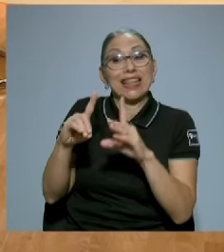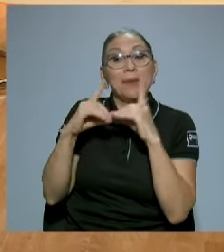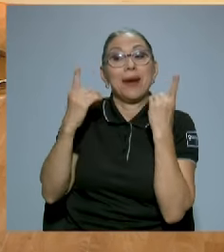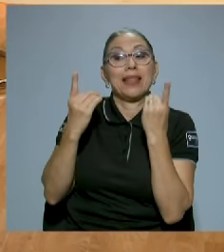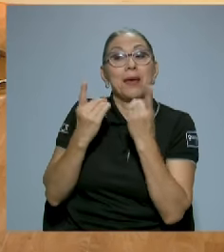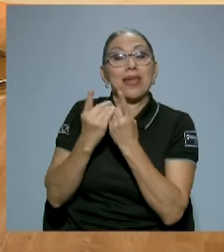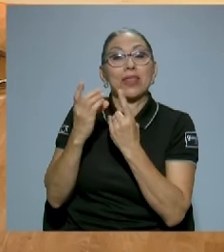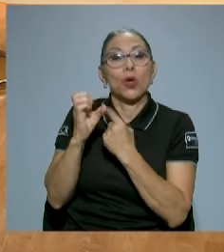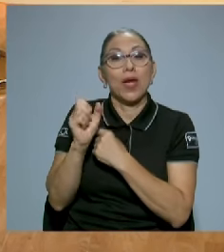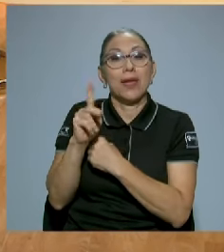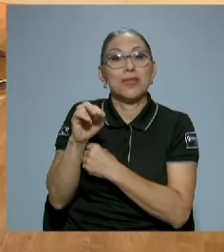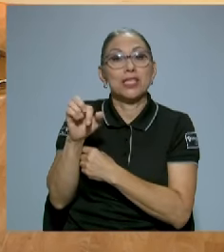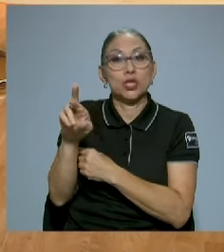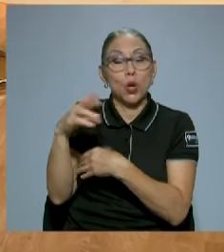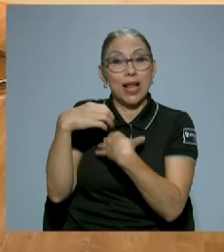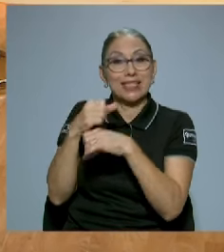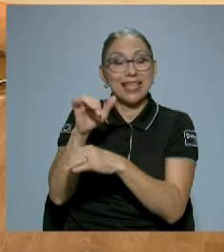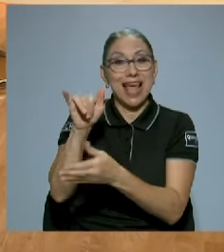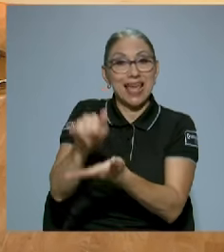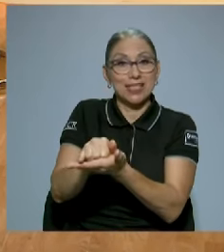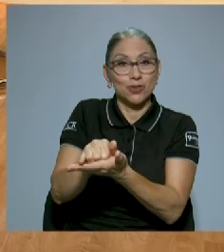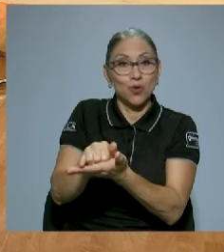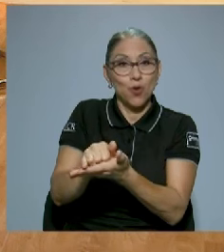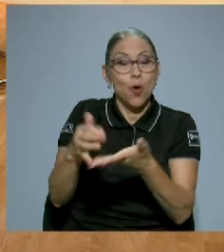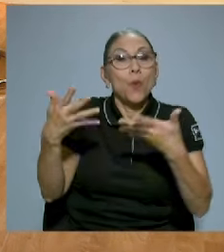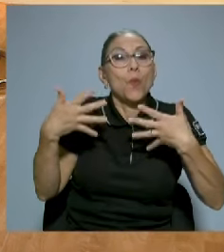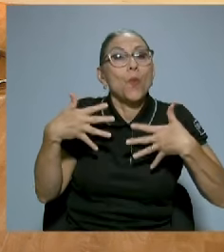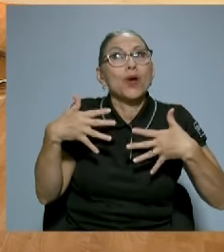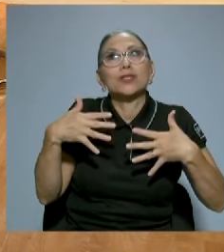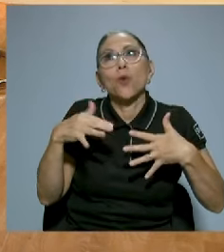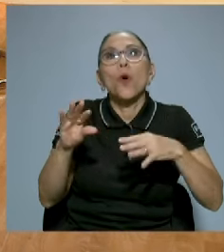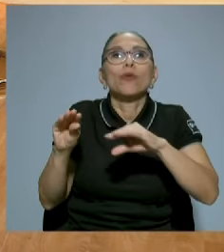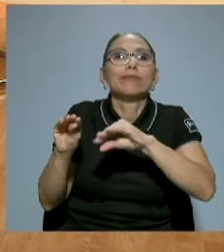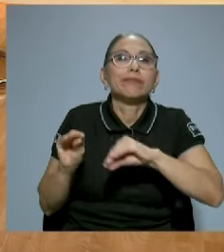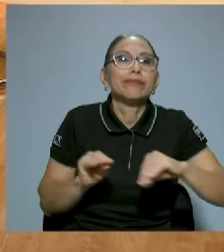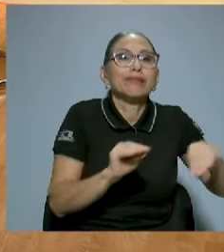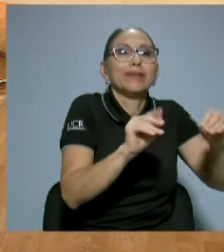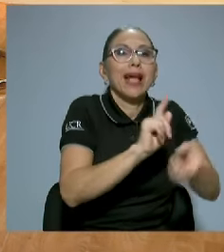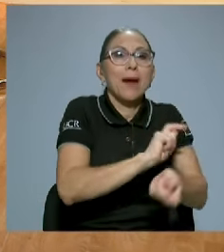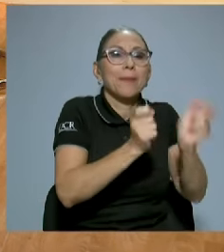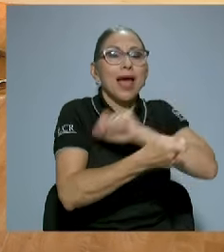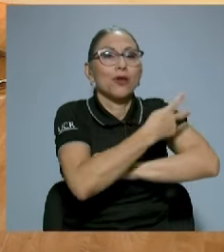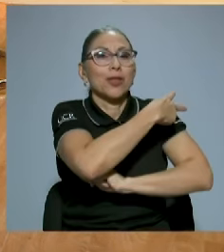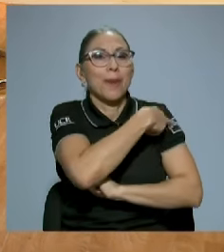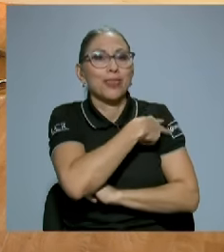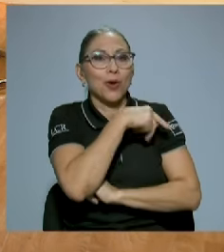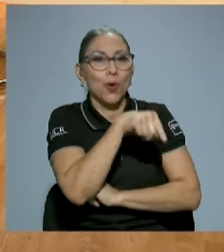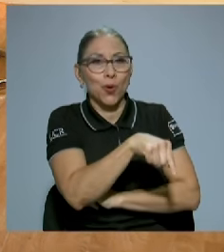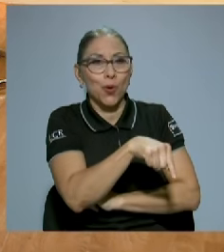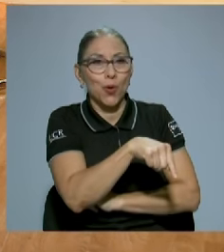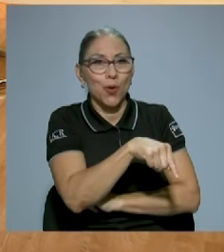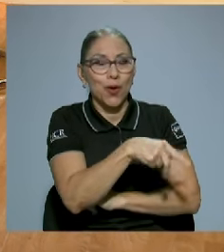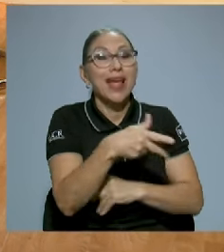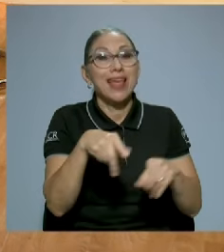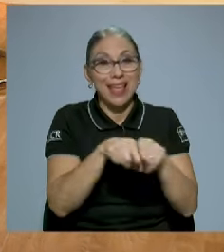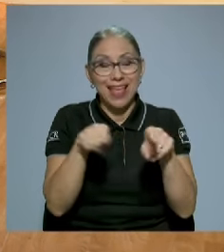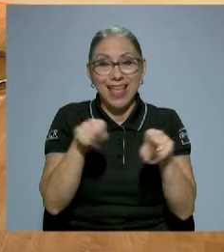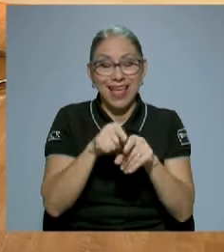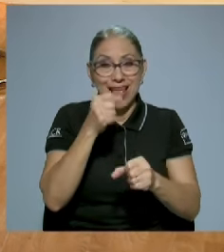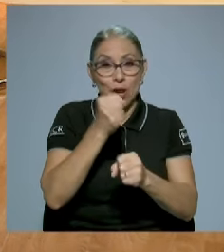eso, pues, de una vez cambiaron de patrono, es decir, incluso los empleados